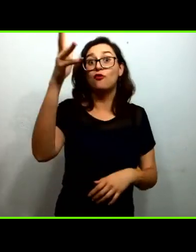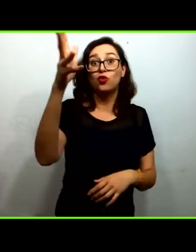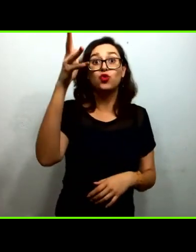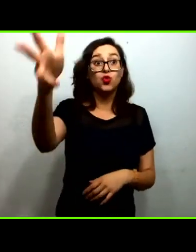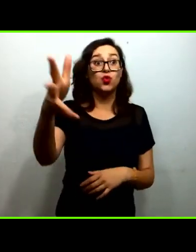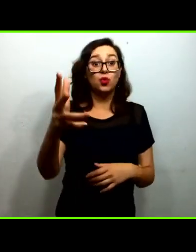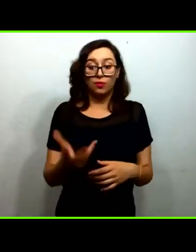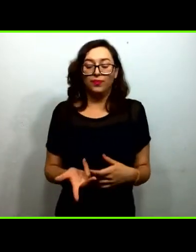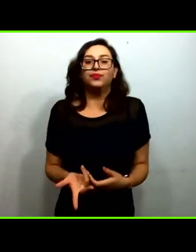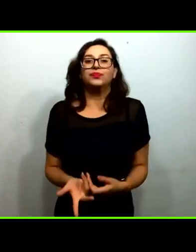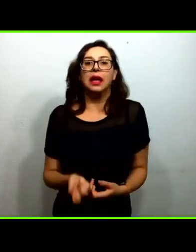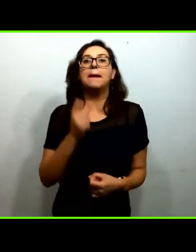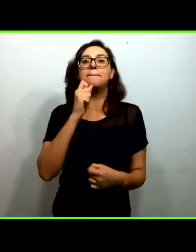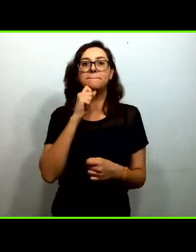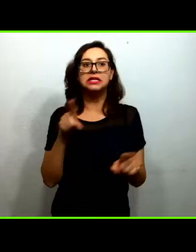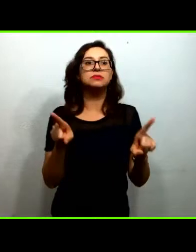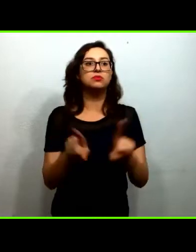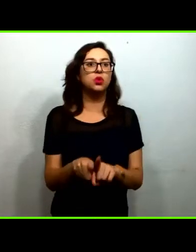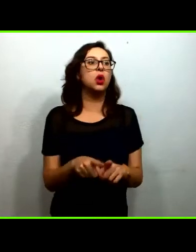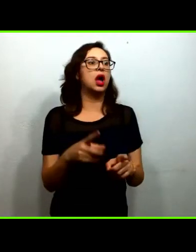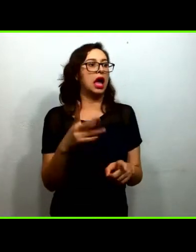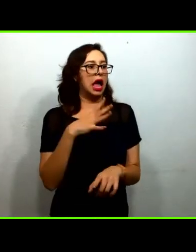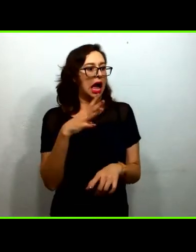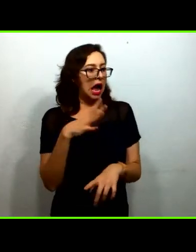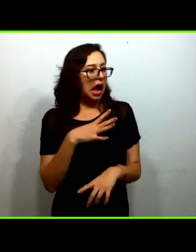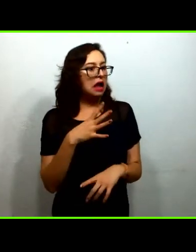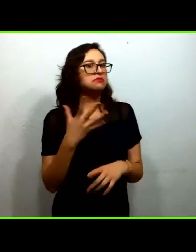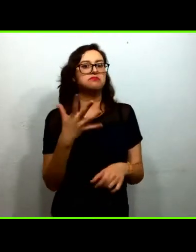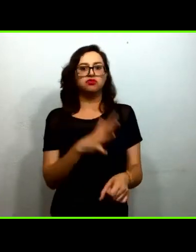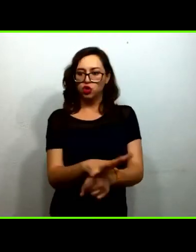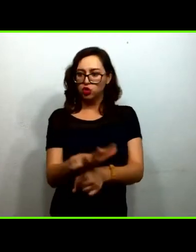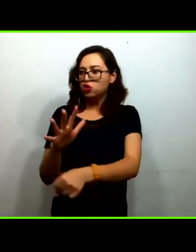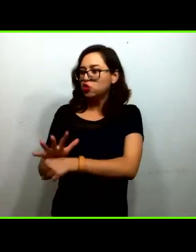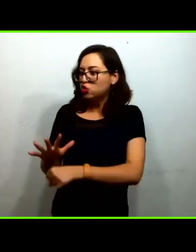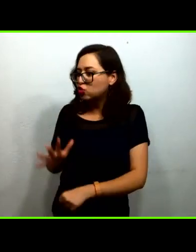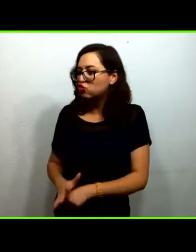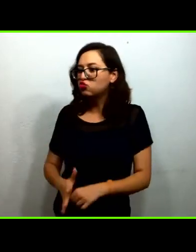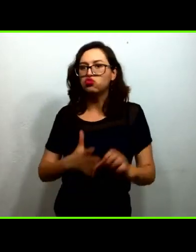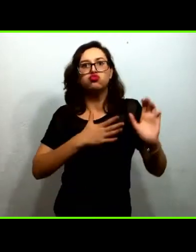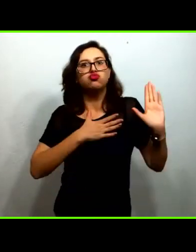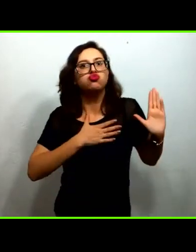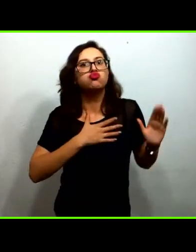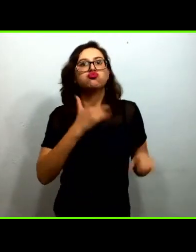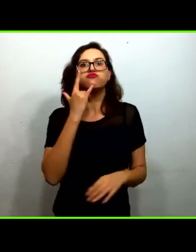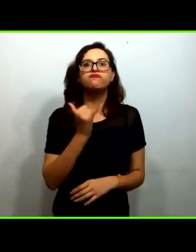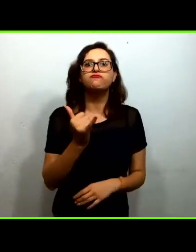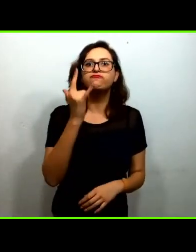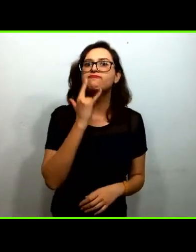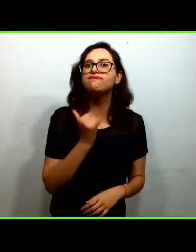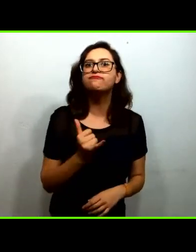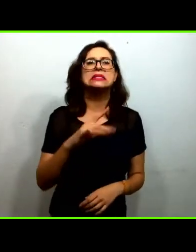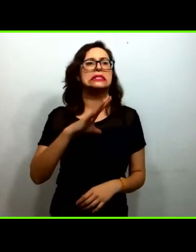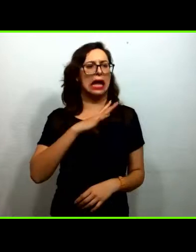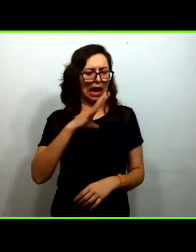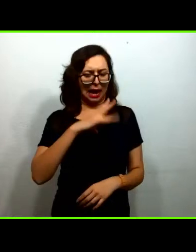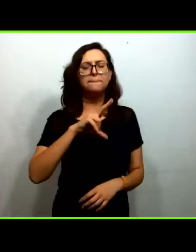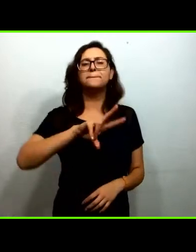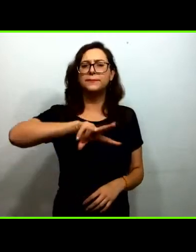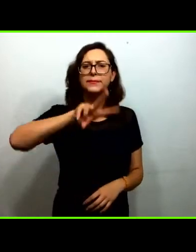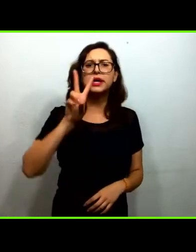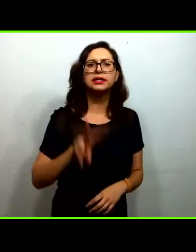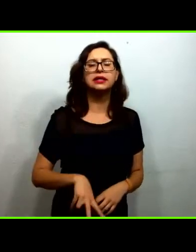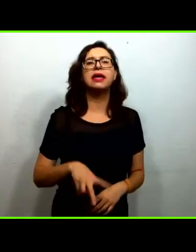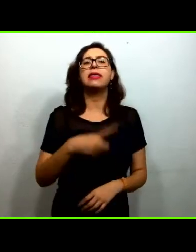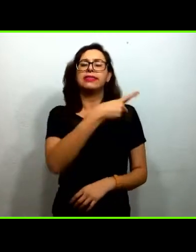tenemos los recursos el compromiso es evidente a muchos niveles hay que